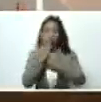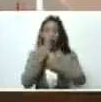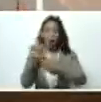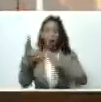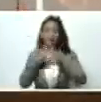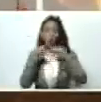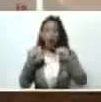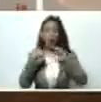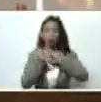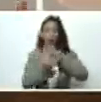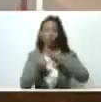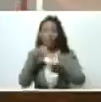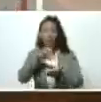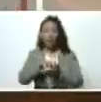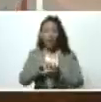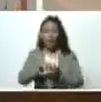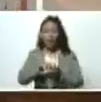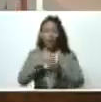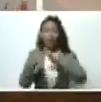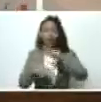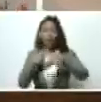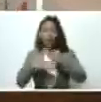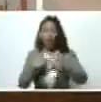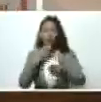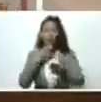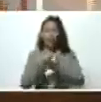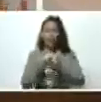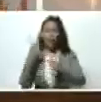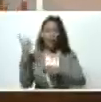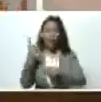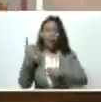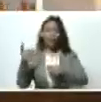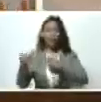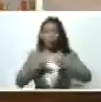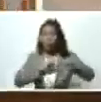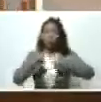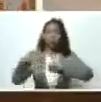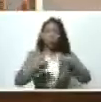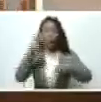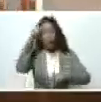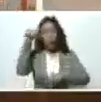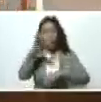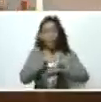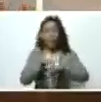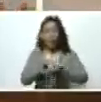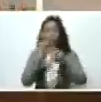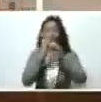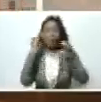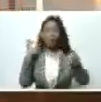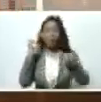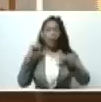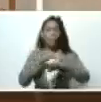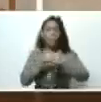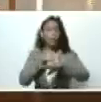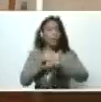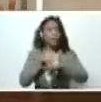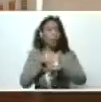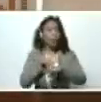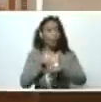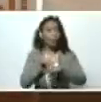instituciones del Estado Revolucionario. Presidente, muy agradecido. El pueblo, Ministerio de Transporte, Ministerio de